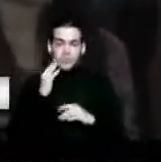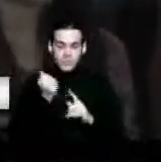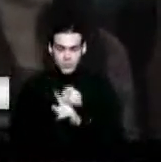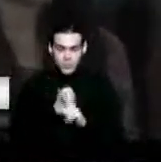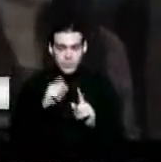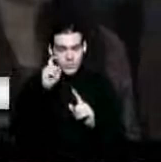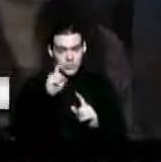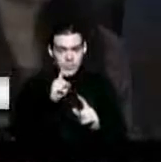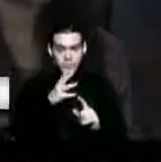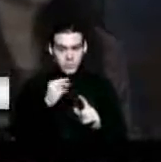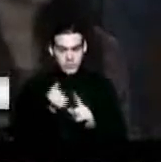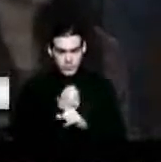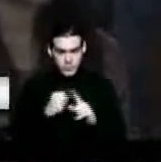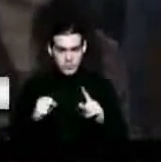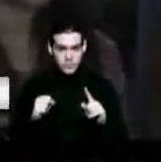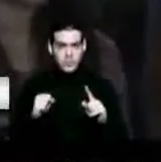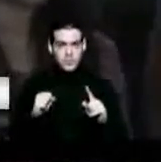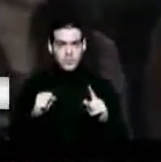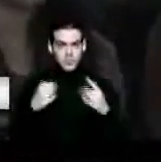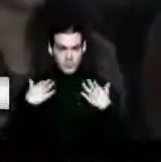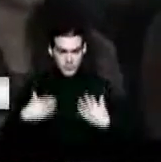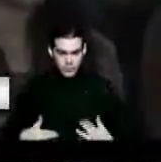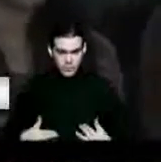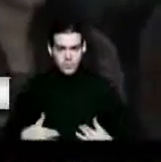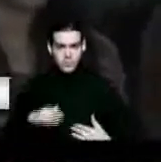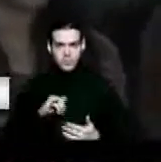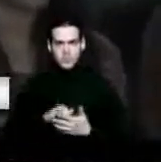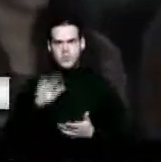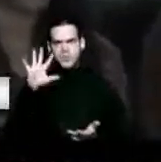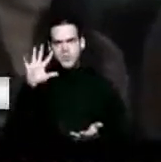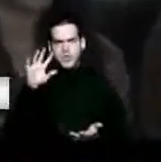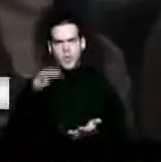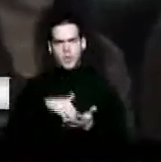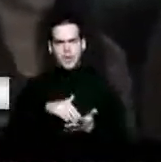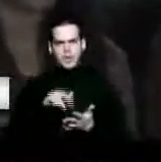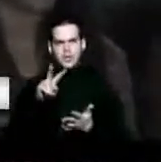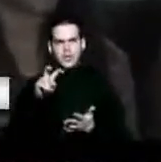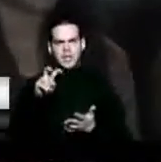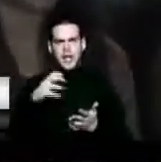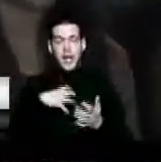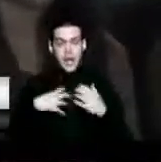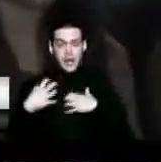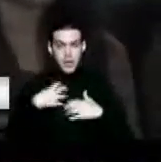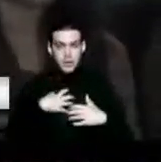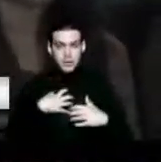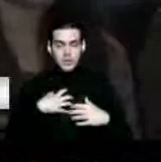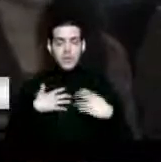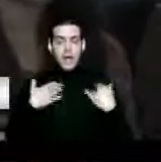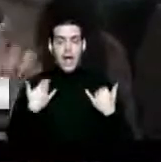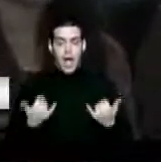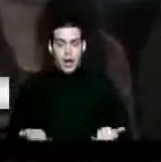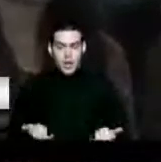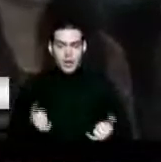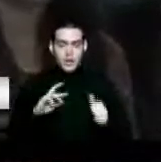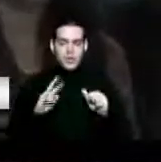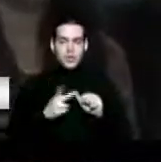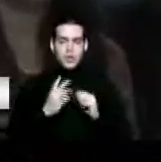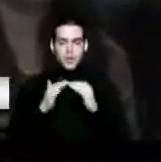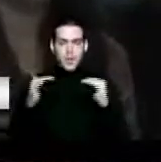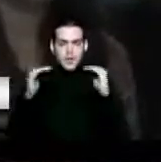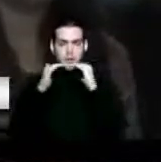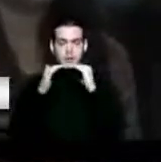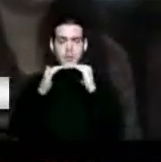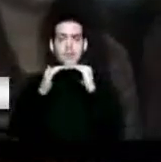fase la completamos, eran cerca de 5.200 querellas. En este momento nos encontramos en la segunda fase y del total de las